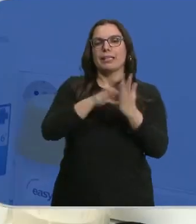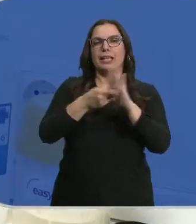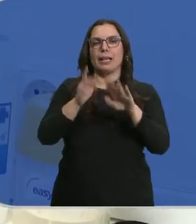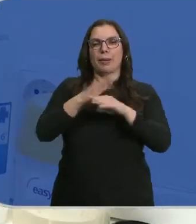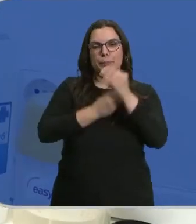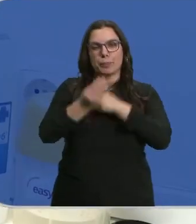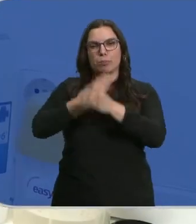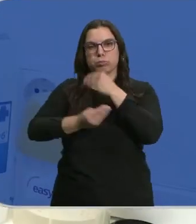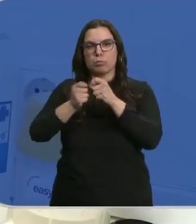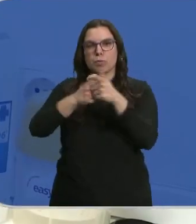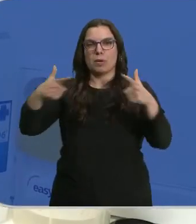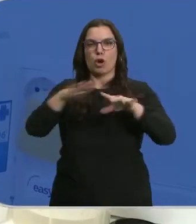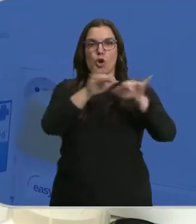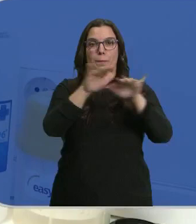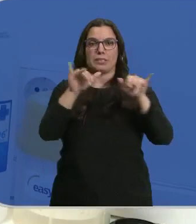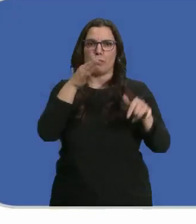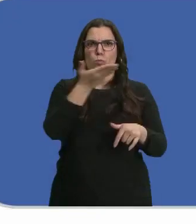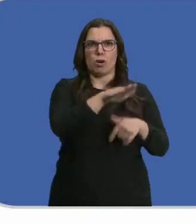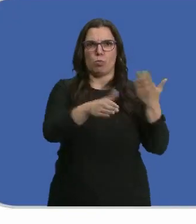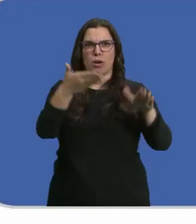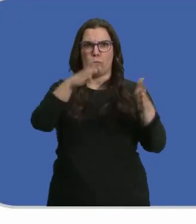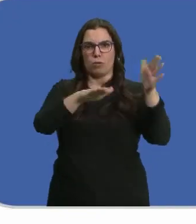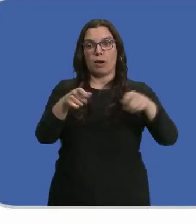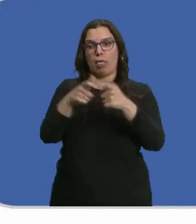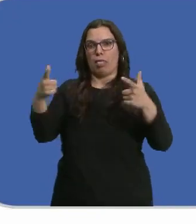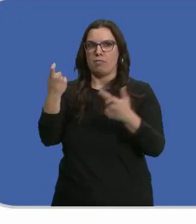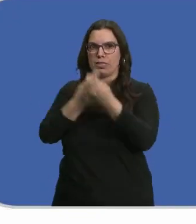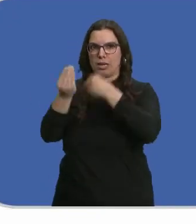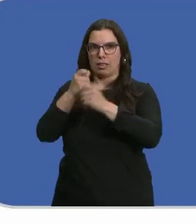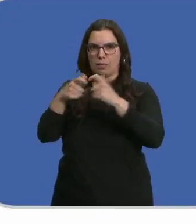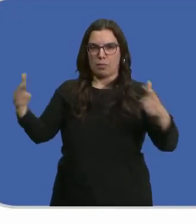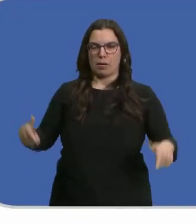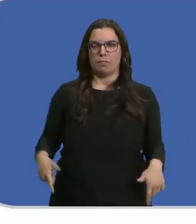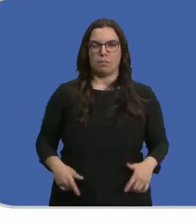reproducción asistida para compensar la elevada mortandad de abejas que están detectando.